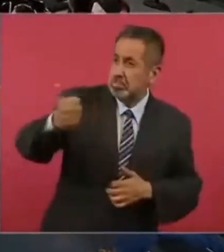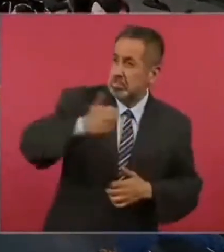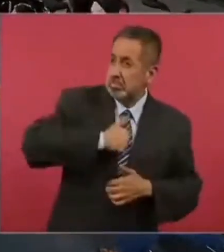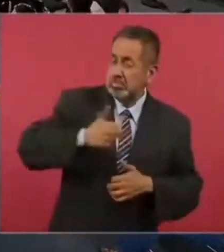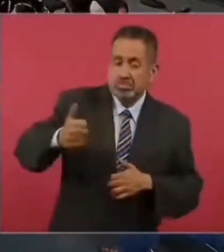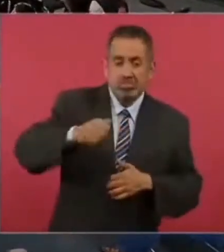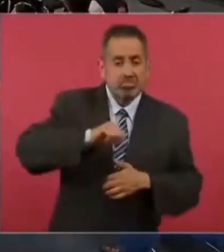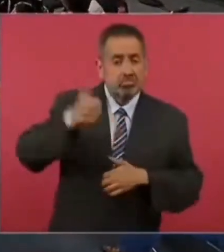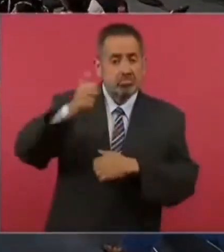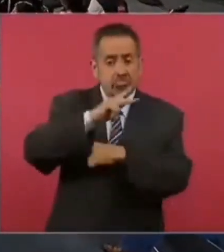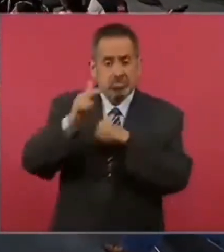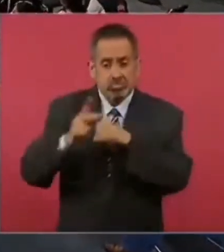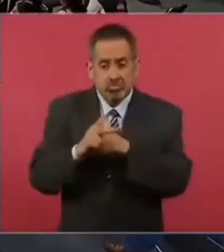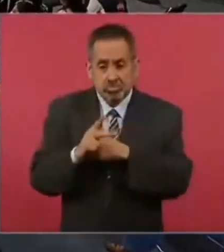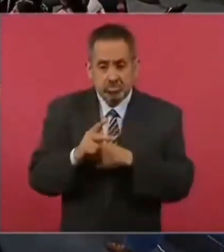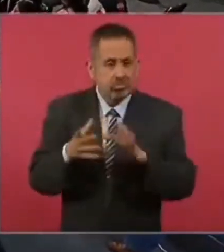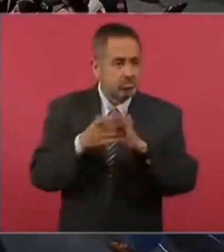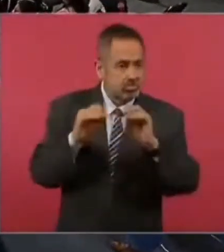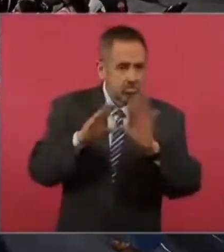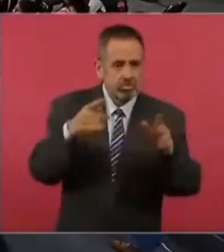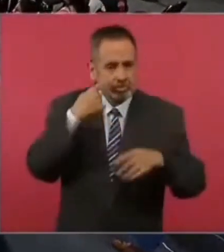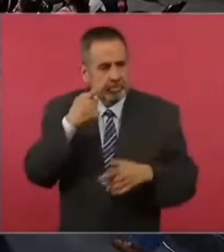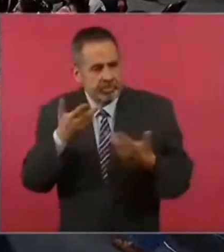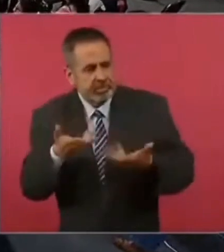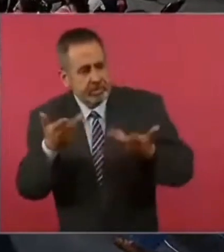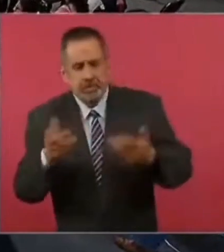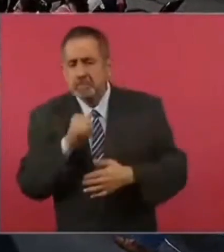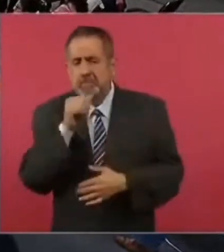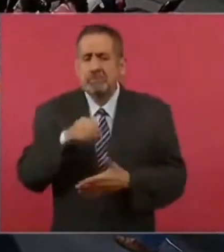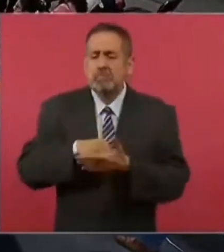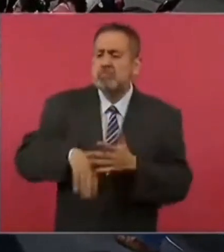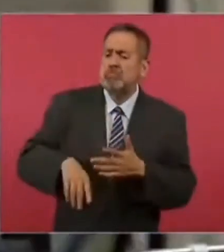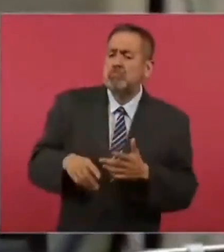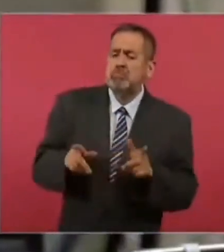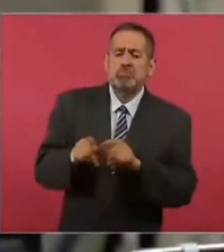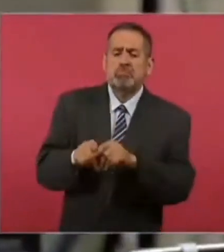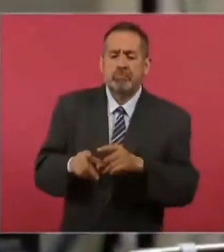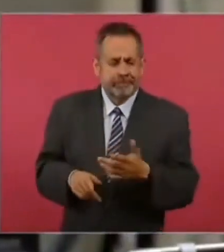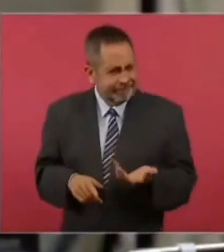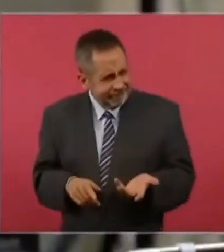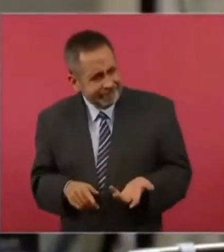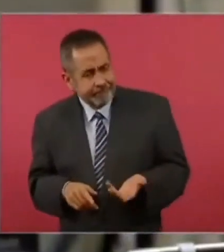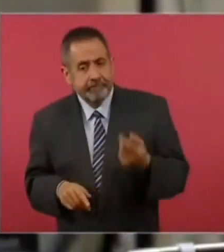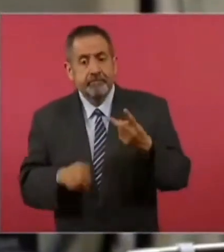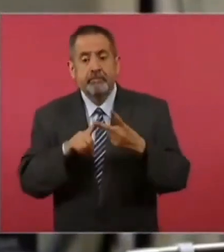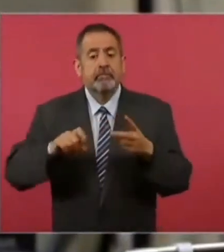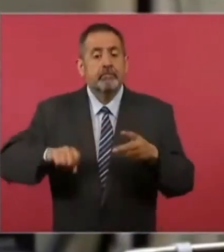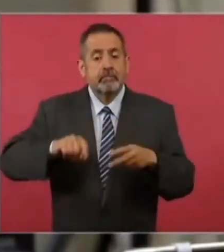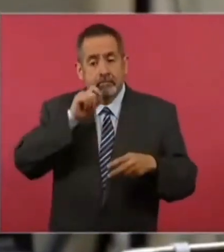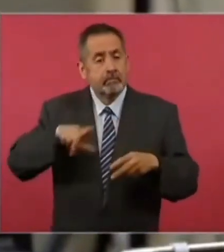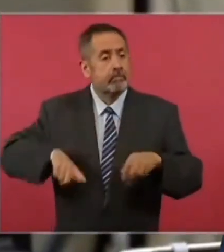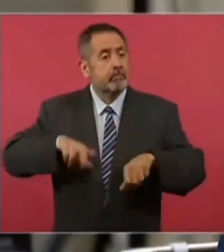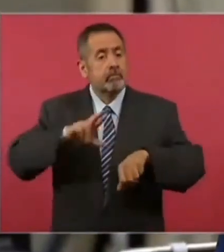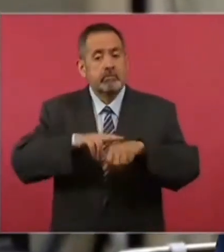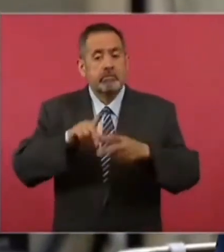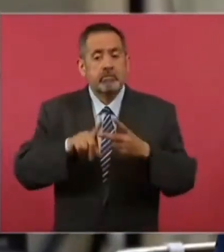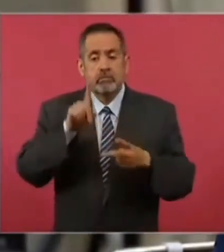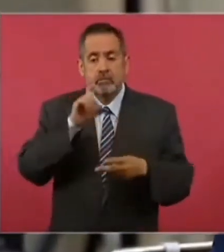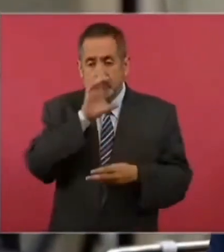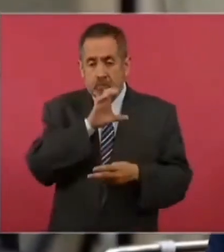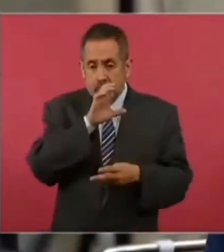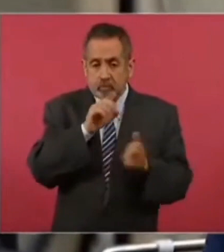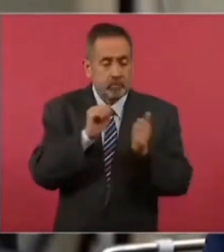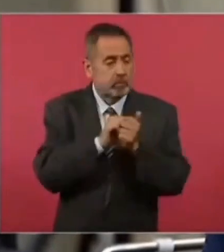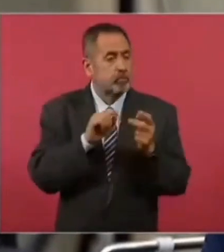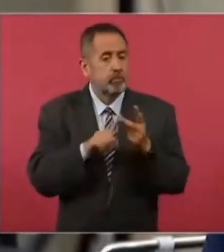sin transparentar, que es algo que llama la atención. Hace unos días también la gobernadora de Aguascalientes, en